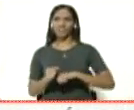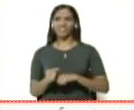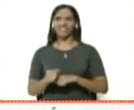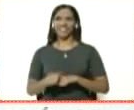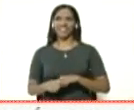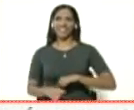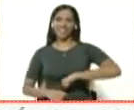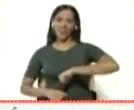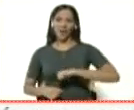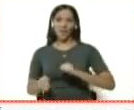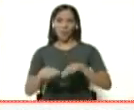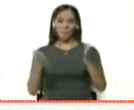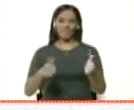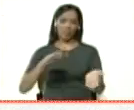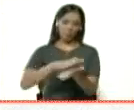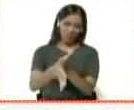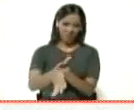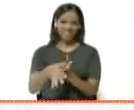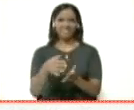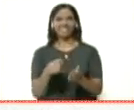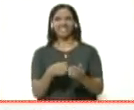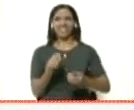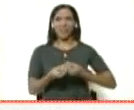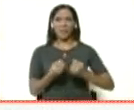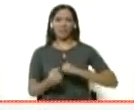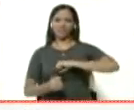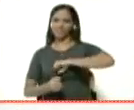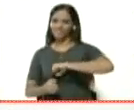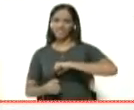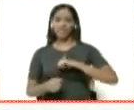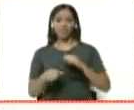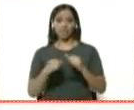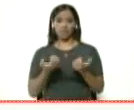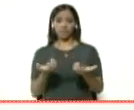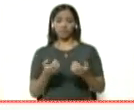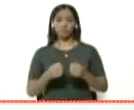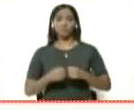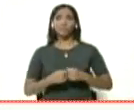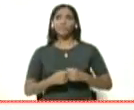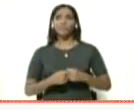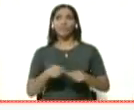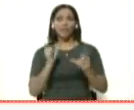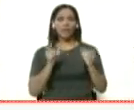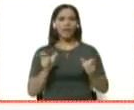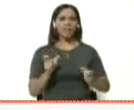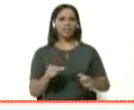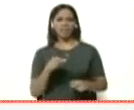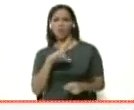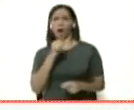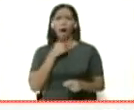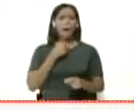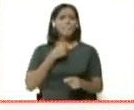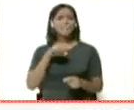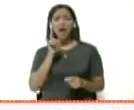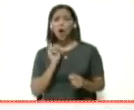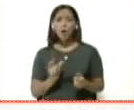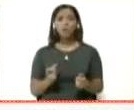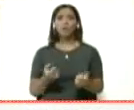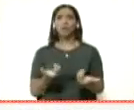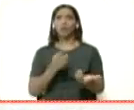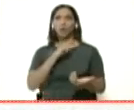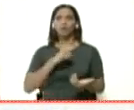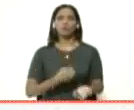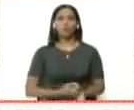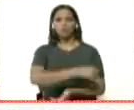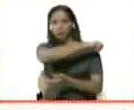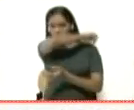de codo aquí, no podemos llevar la mesa de por medio, pero sería algo así como que... Eso, tocar codo con codo. Que hay una gente, lo ha criticado, porque bueno, si estamos mandando a toser con la